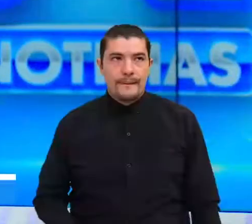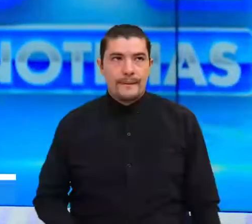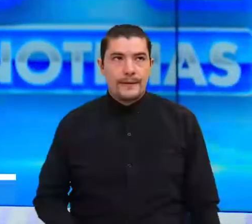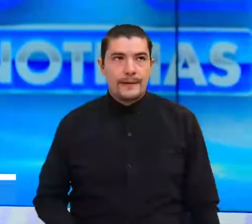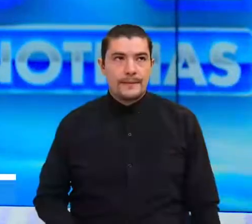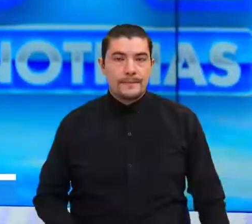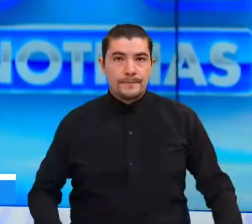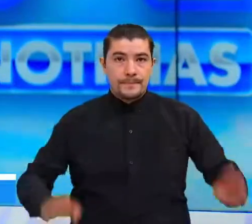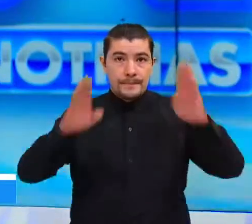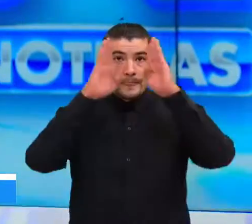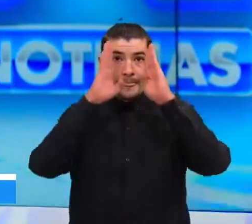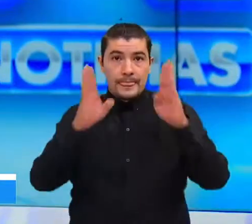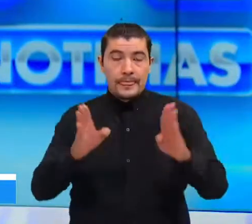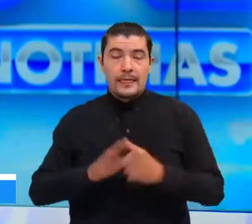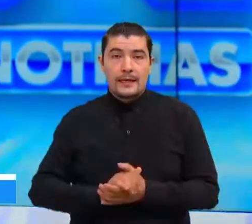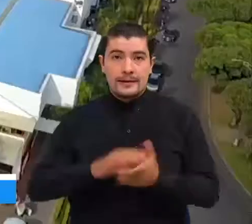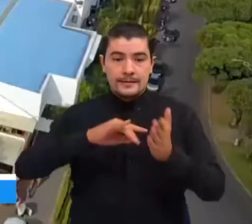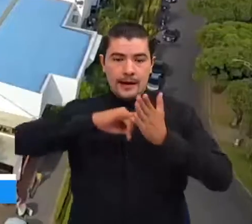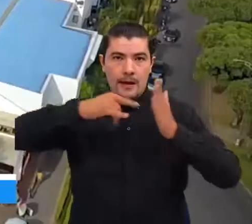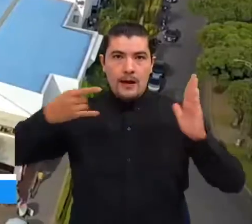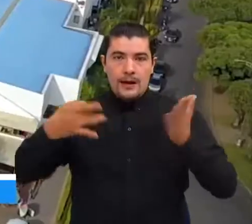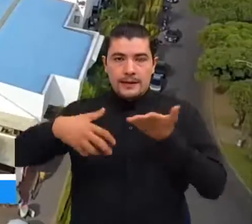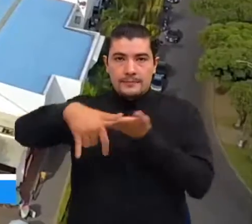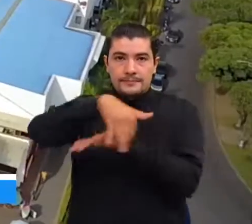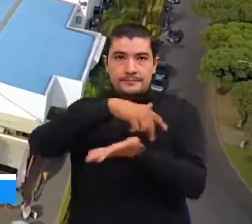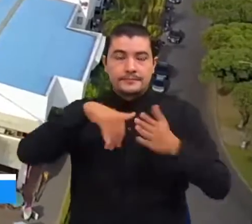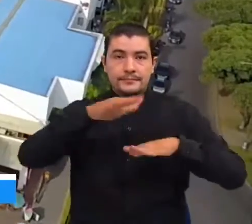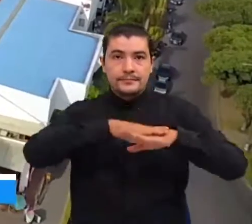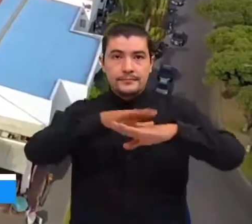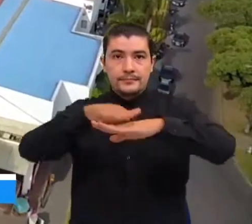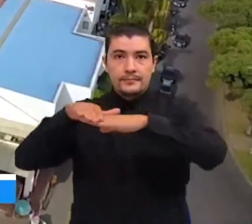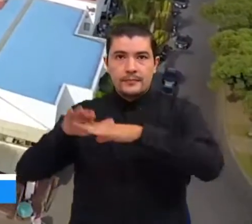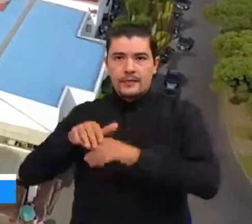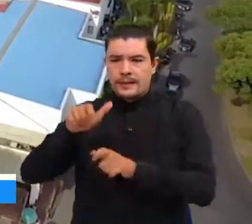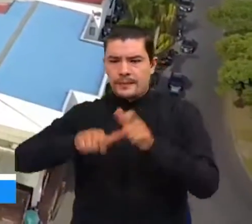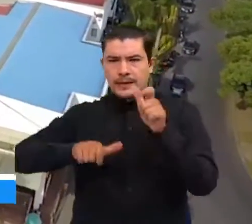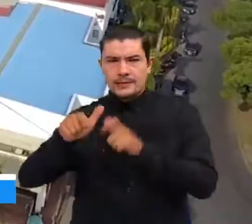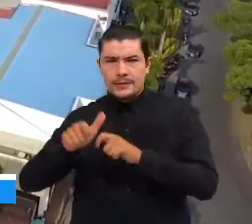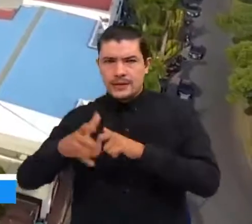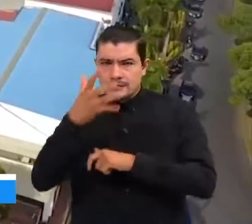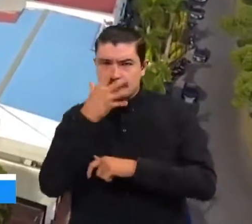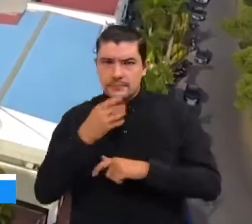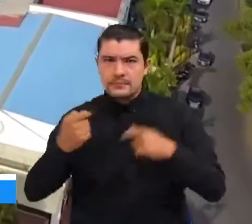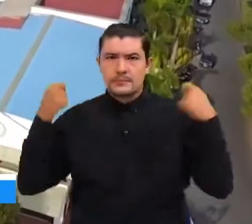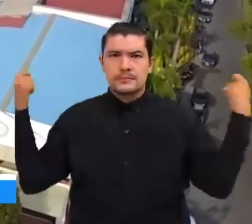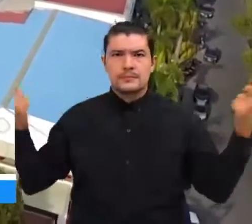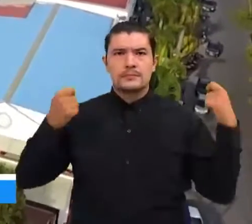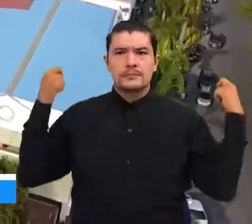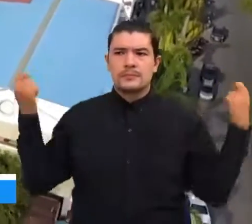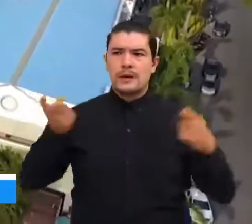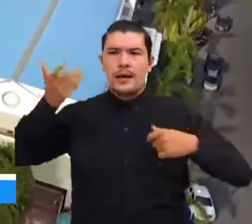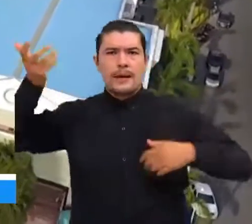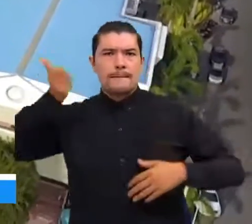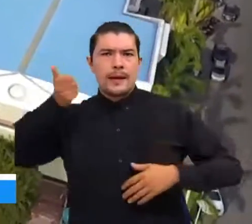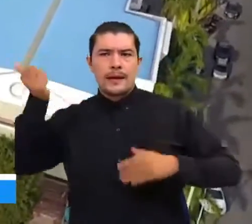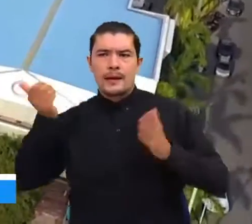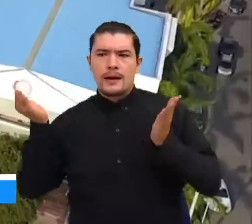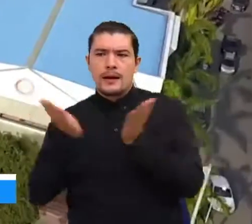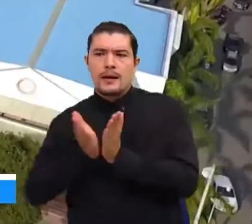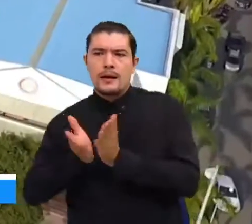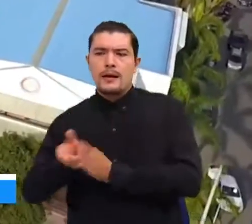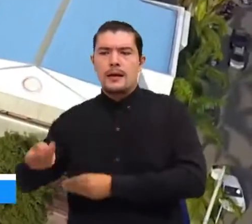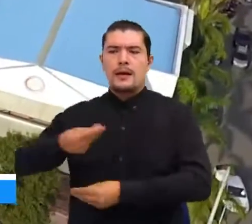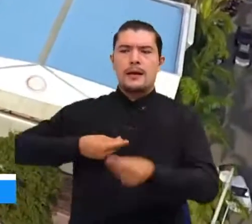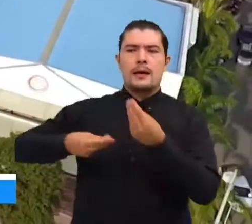Mucha atención que las unidades tecnológicas de Santander informan que personas inescrupulosas están ofreciendo becas de estudio a cambio de dinero.